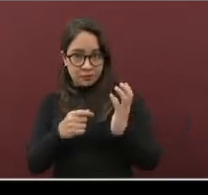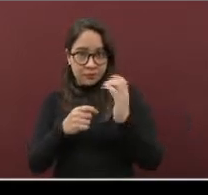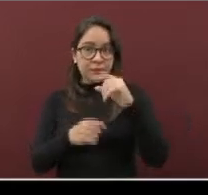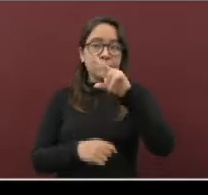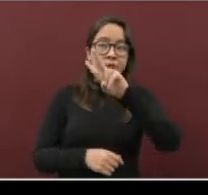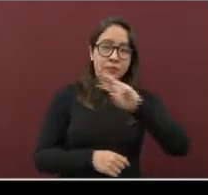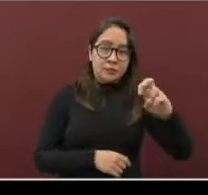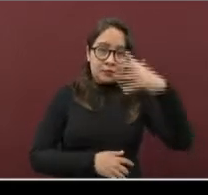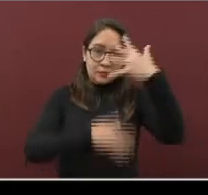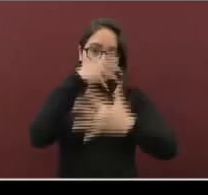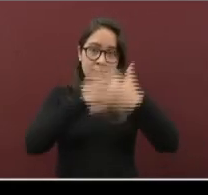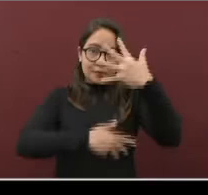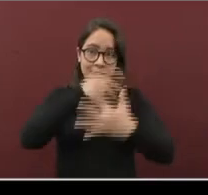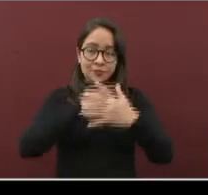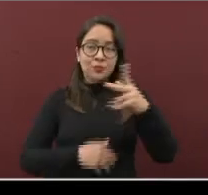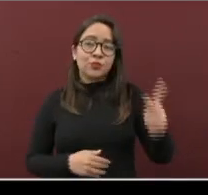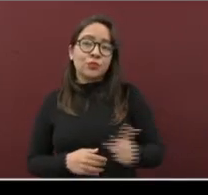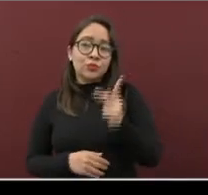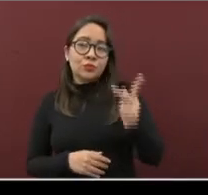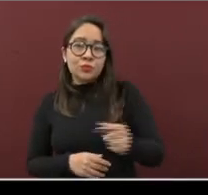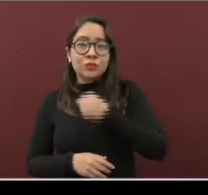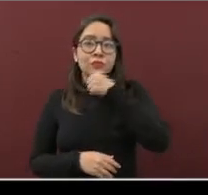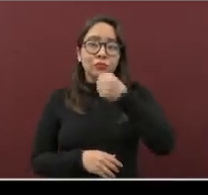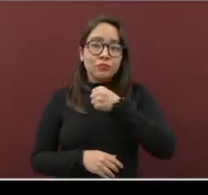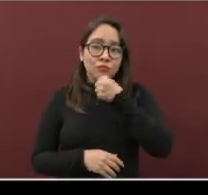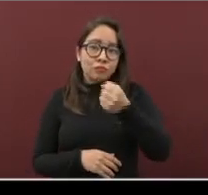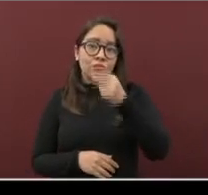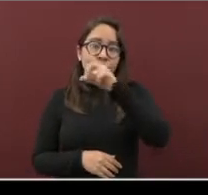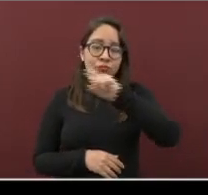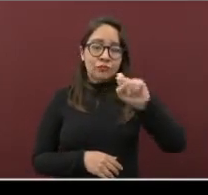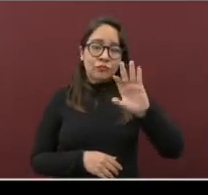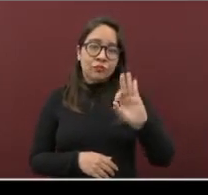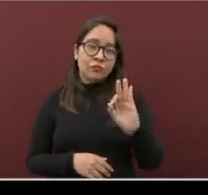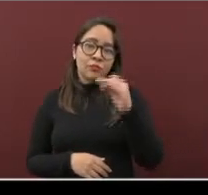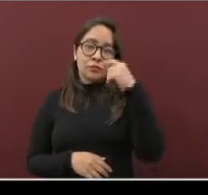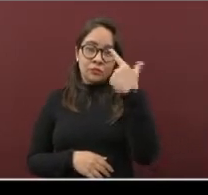215. Pueblo Viejo, 147.